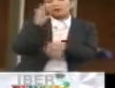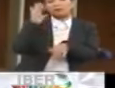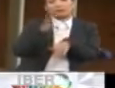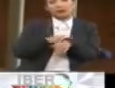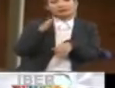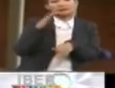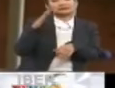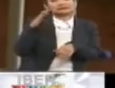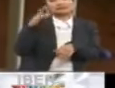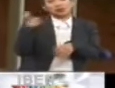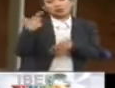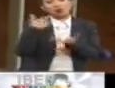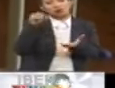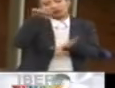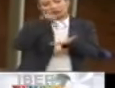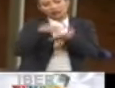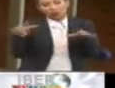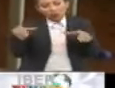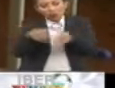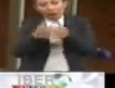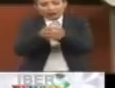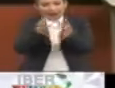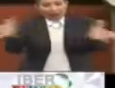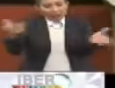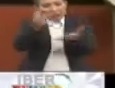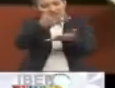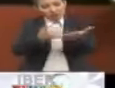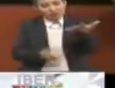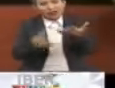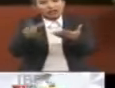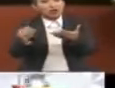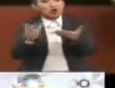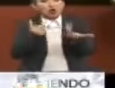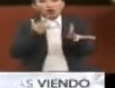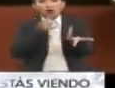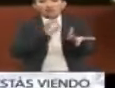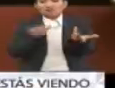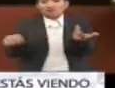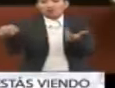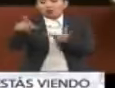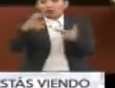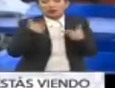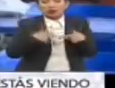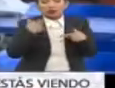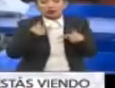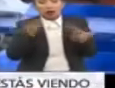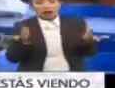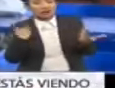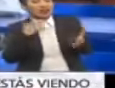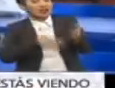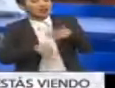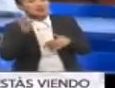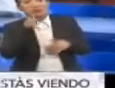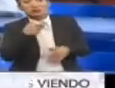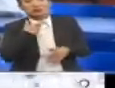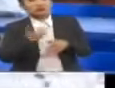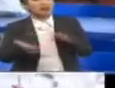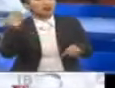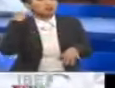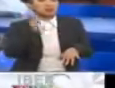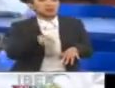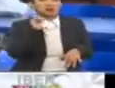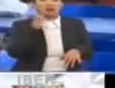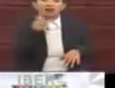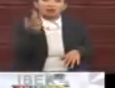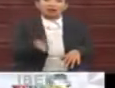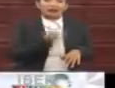de centro, mucho más amplio, y que no asuste a un electorado que está muy cansado con la política tradicional, y